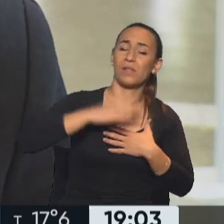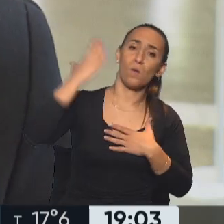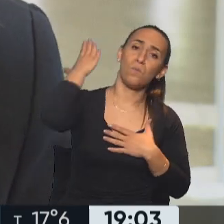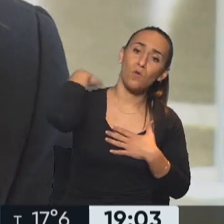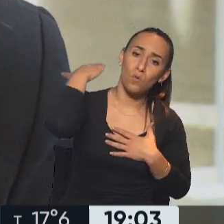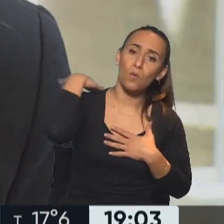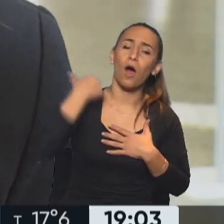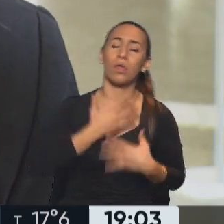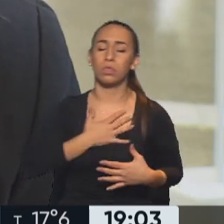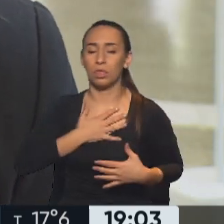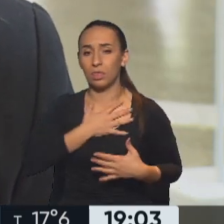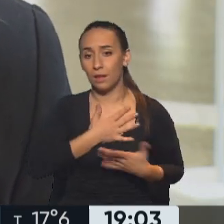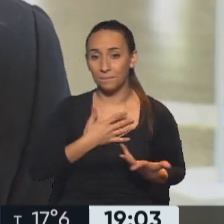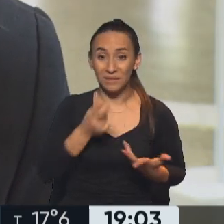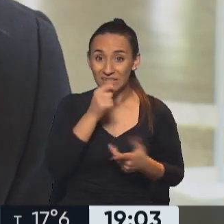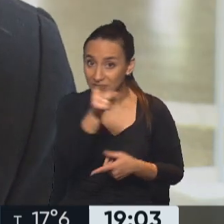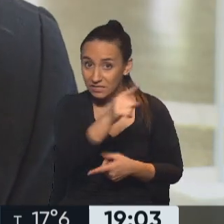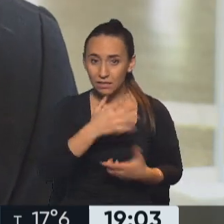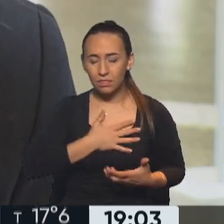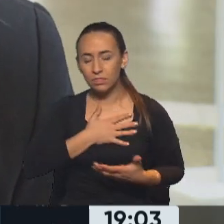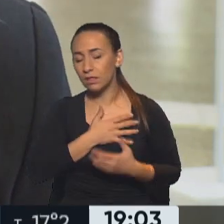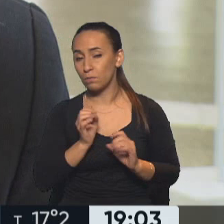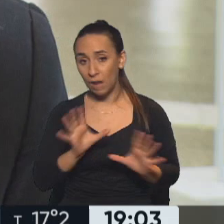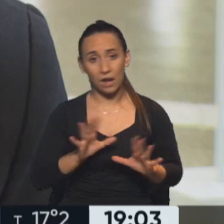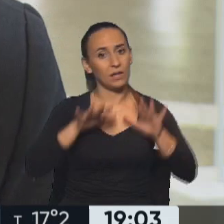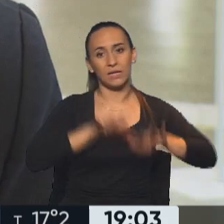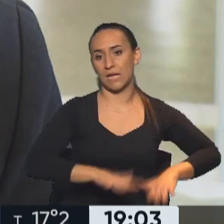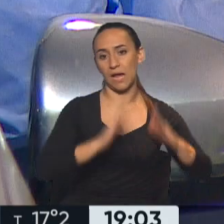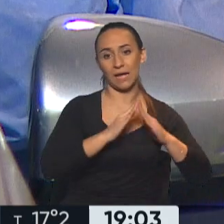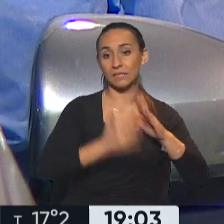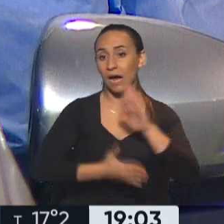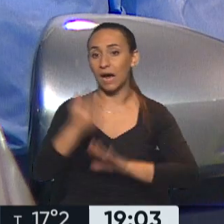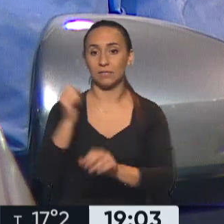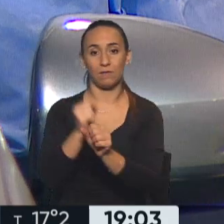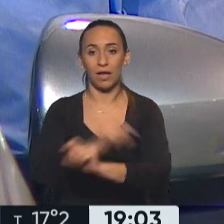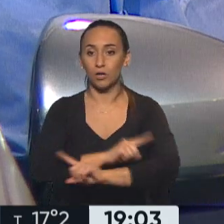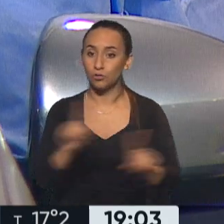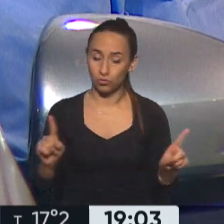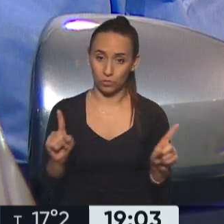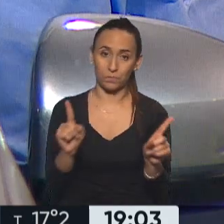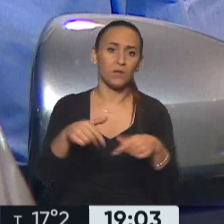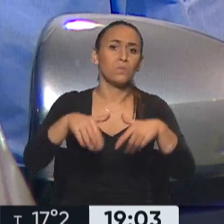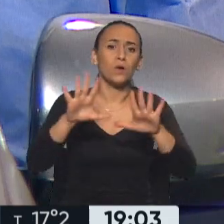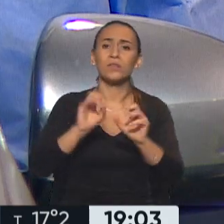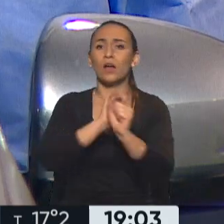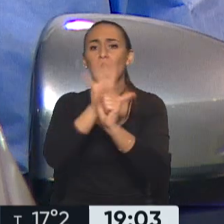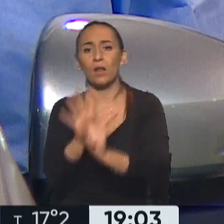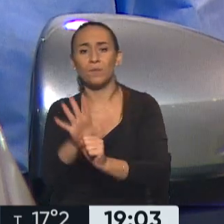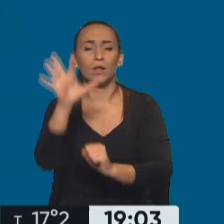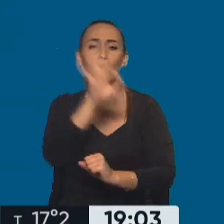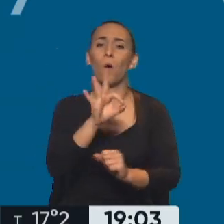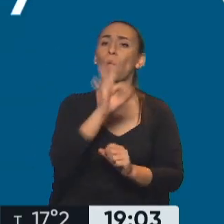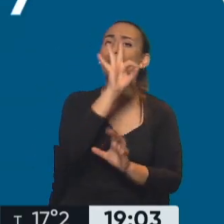si nos sentimos mal, tenemos que quedarnos en nuestra casa, no tenemos que ir a trabajar, sea COVID o sea cualquier otro virus